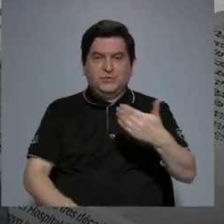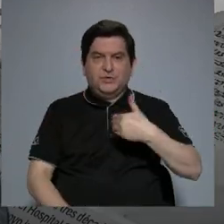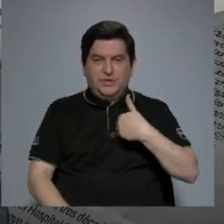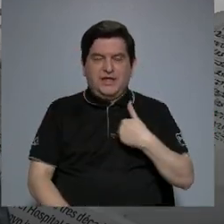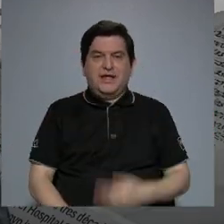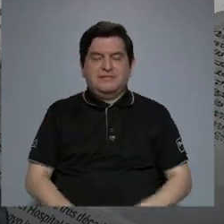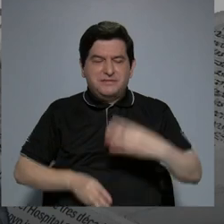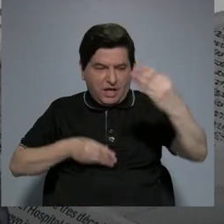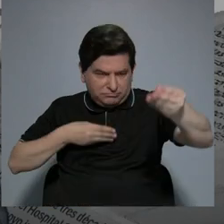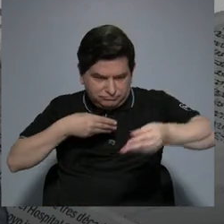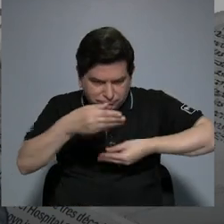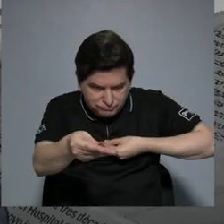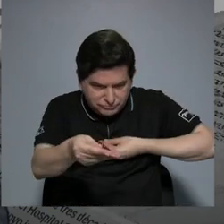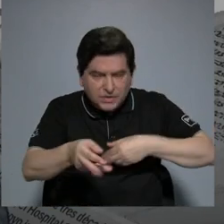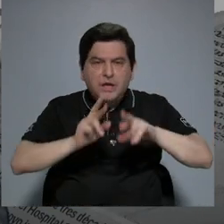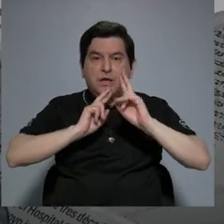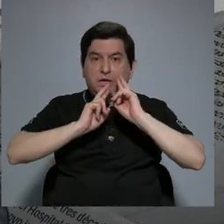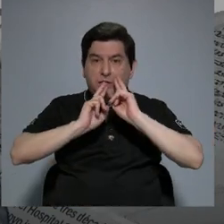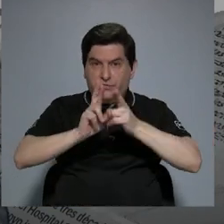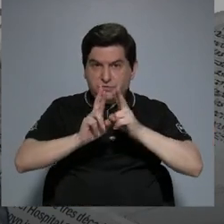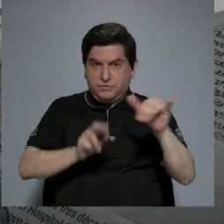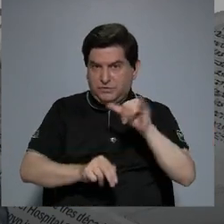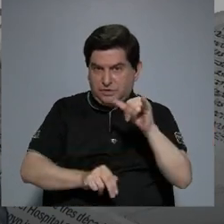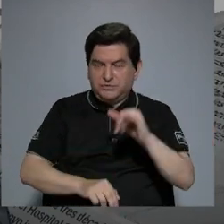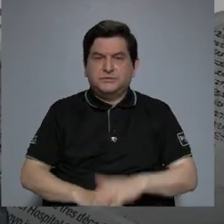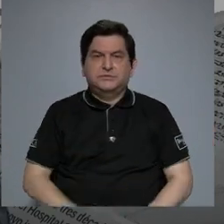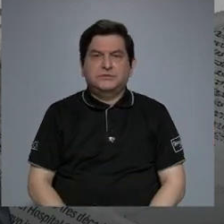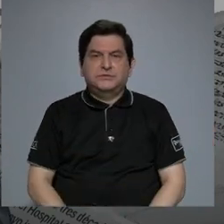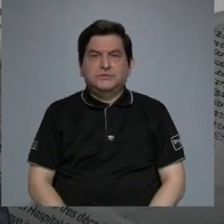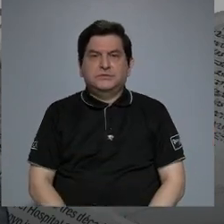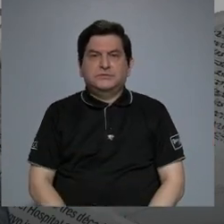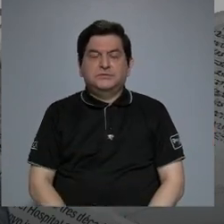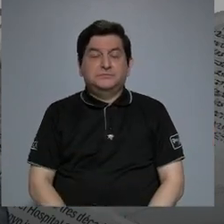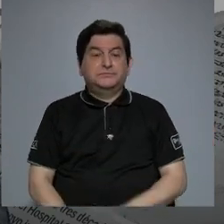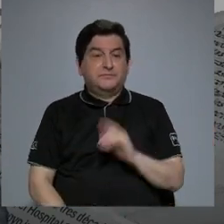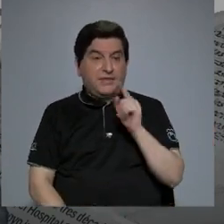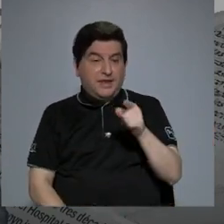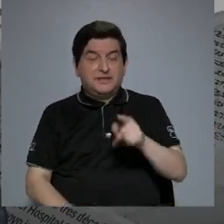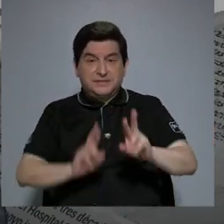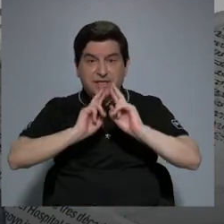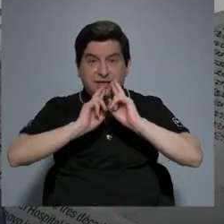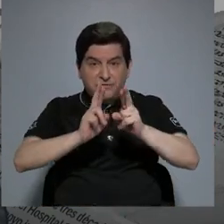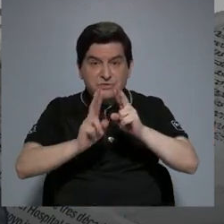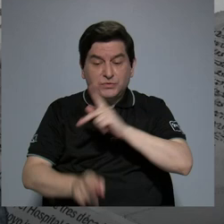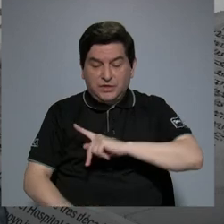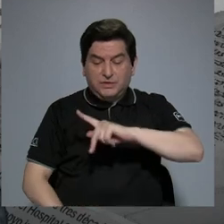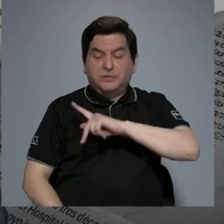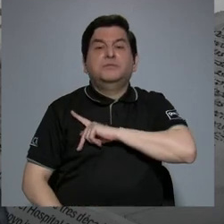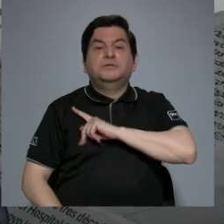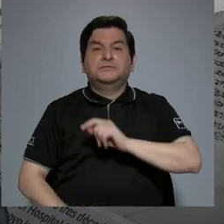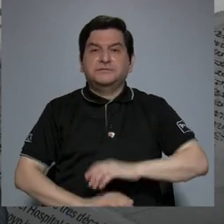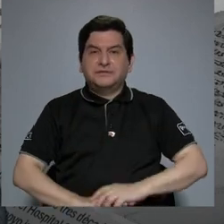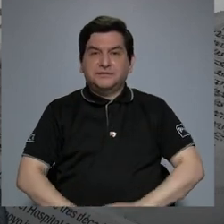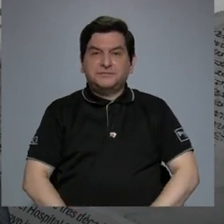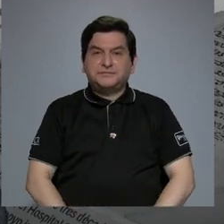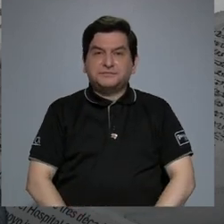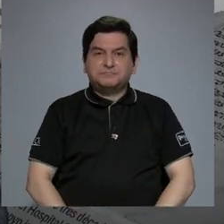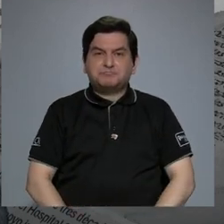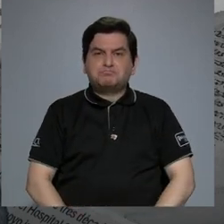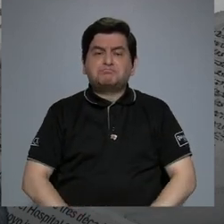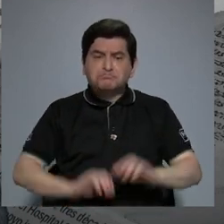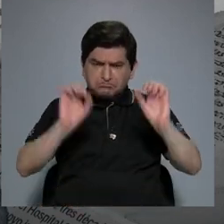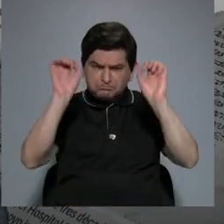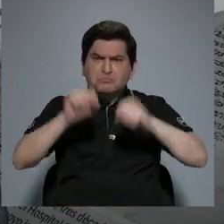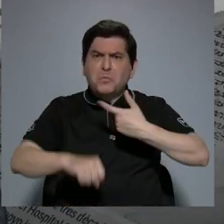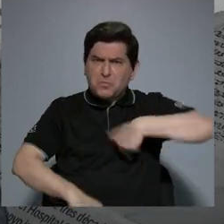la retroalimentación y los resultados, como es un resultado personalizado, podemos